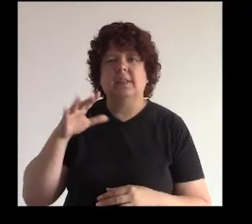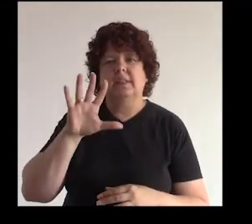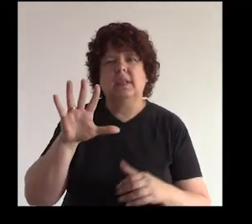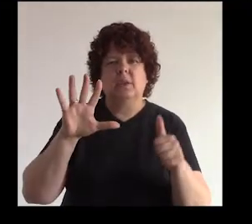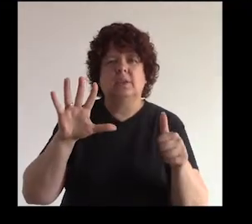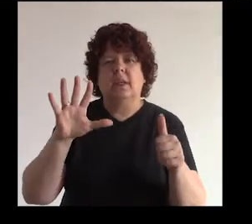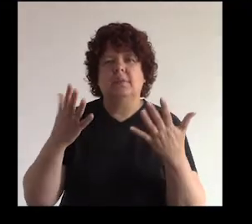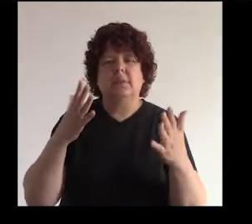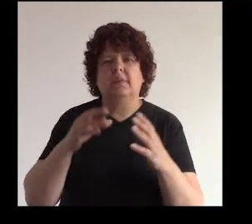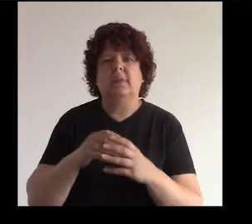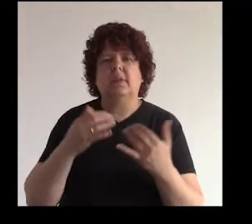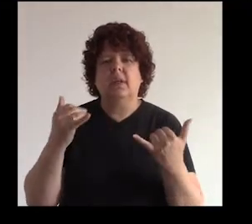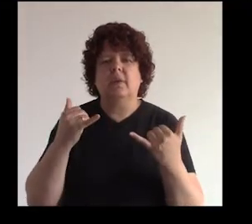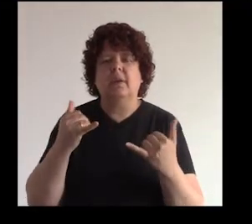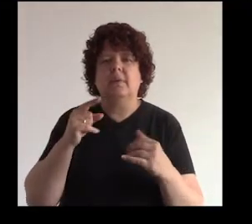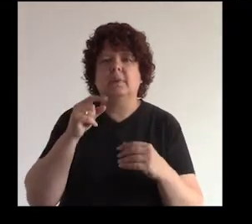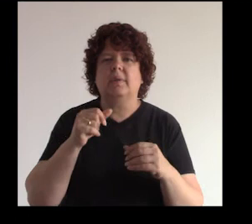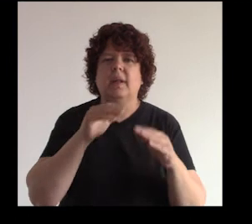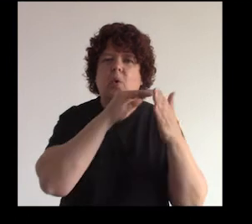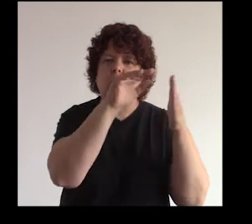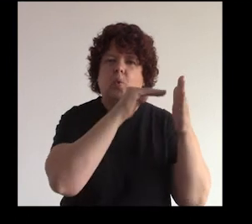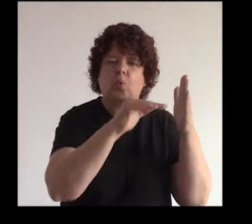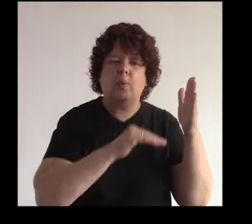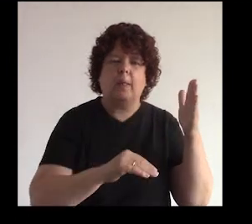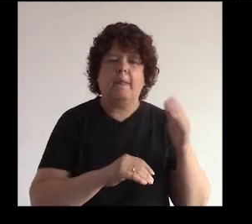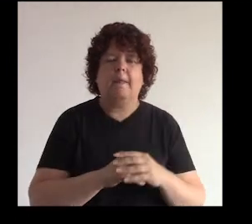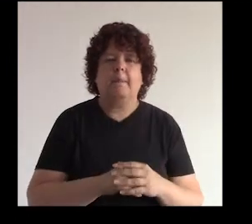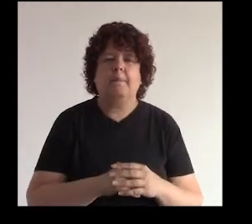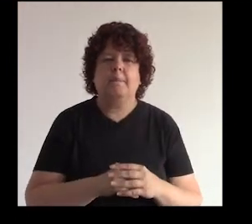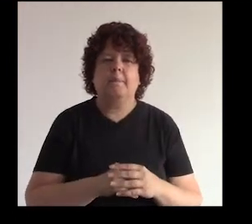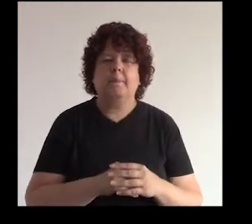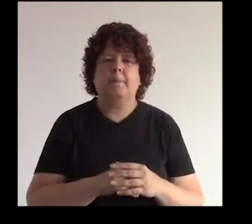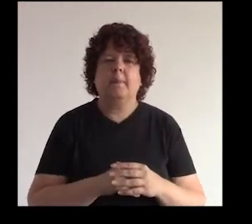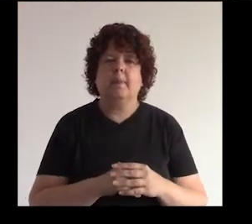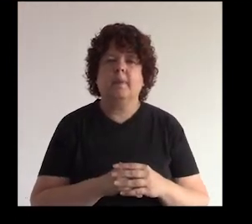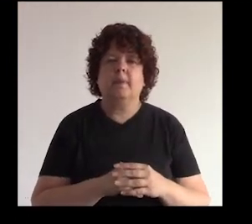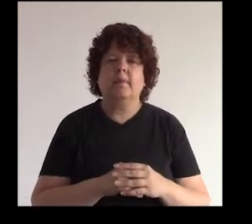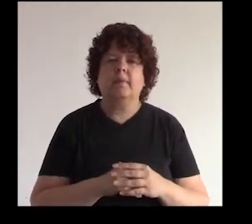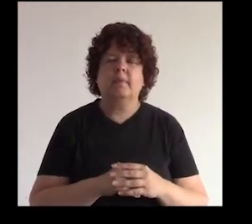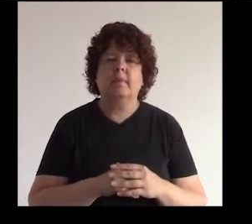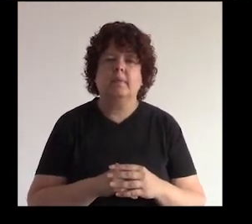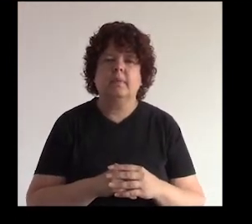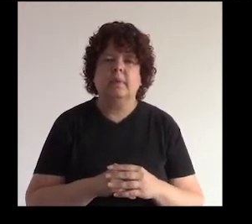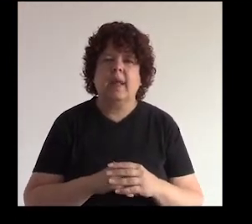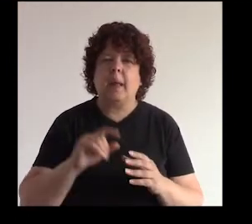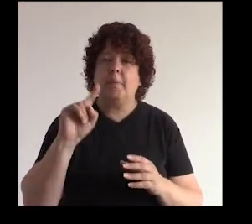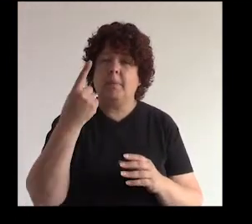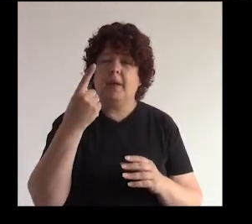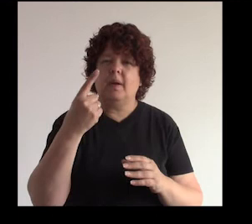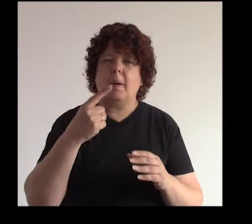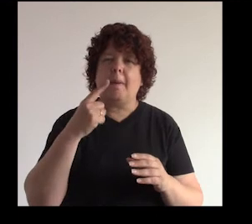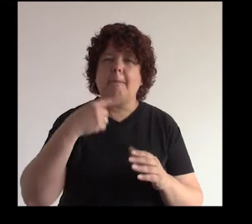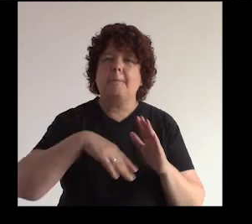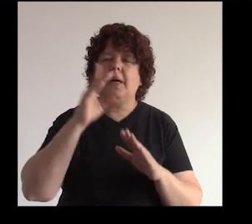mencionado como unas 5 o 6 más o menos ahora vamos a ver el ranking o sea el top ¿no? de las redes sociales en